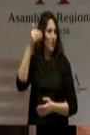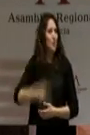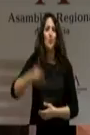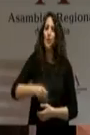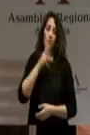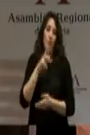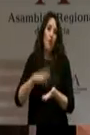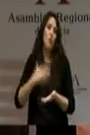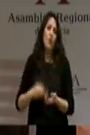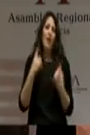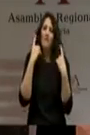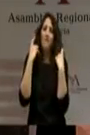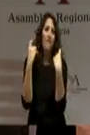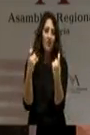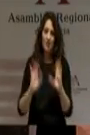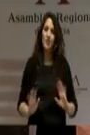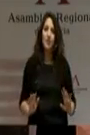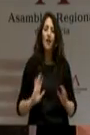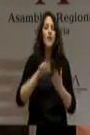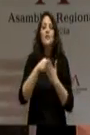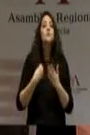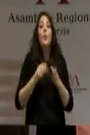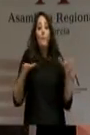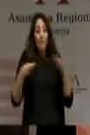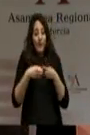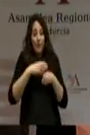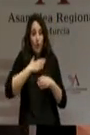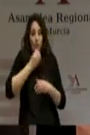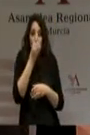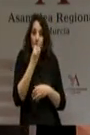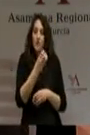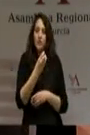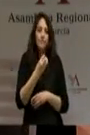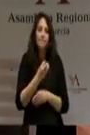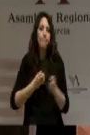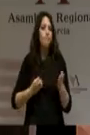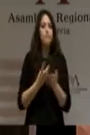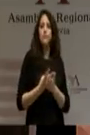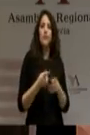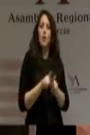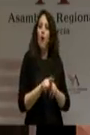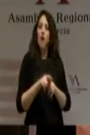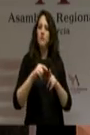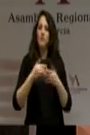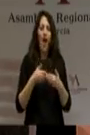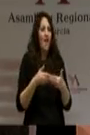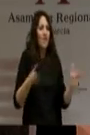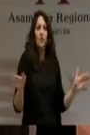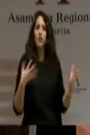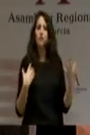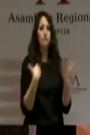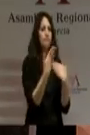región de Murcia. Y tengo claro que mi partido está dispuesto, como siempre, a afrontar esa situación desde la mayor